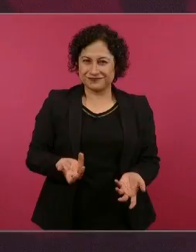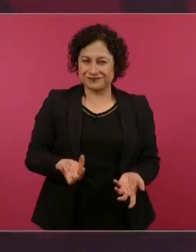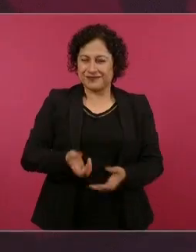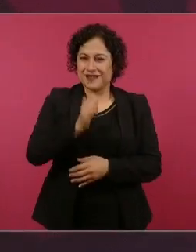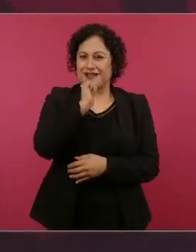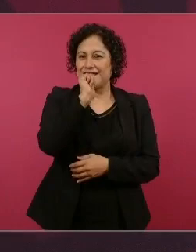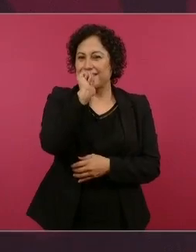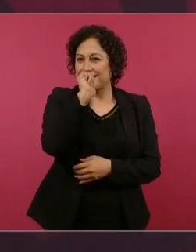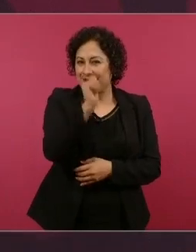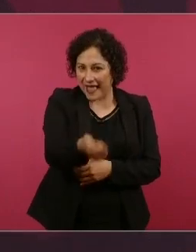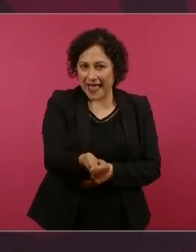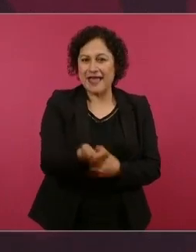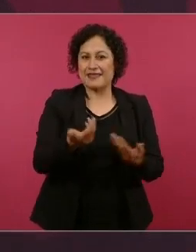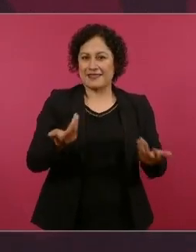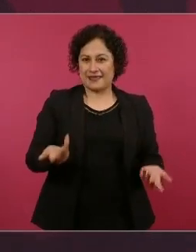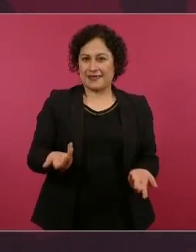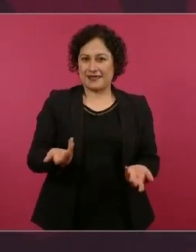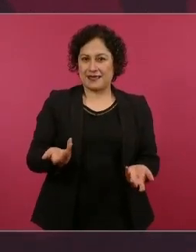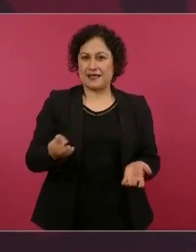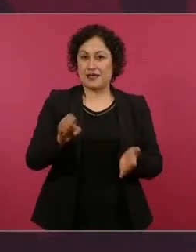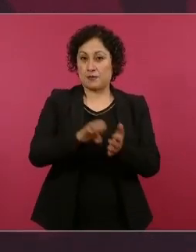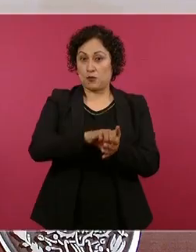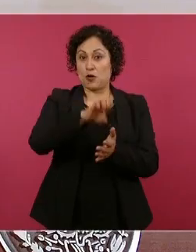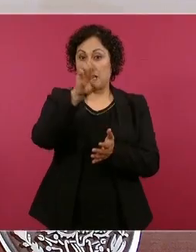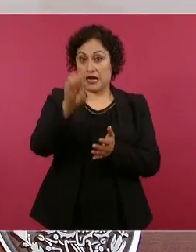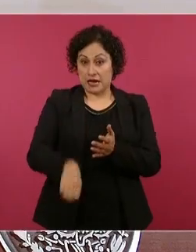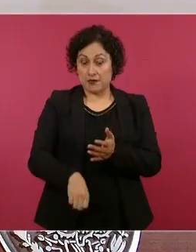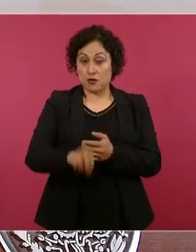nada de meter a la policía a las universidades,